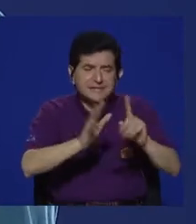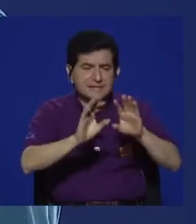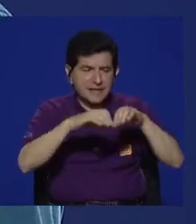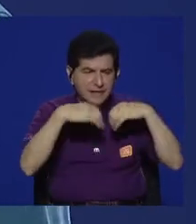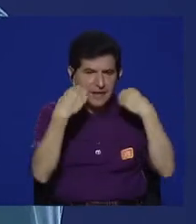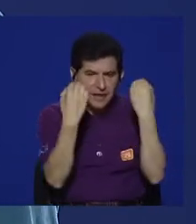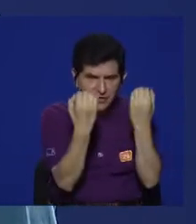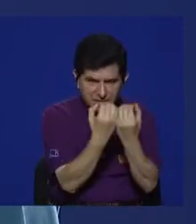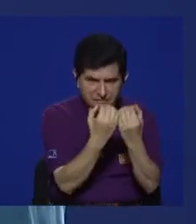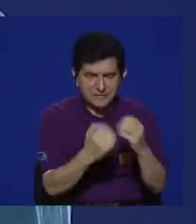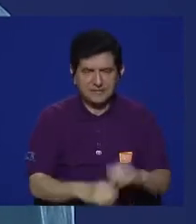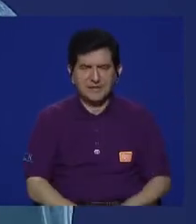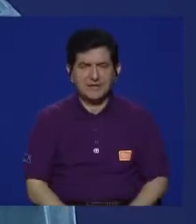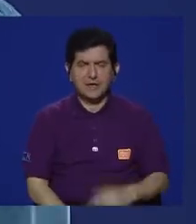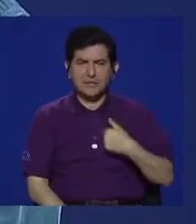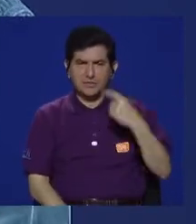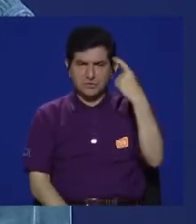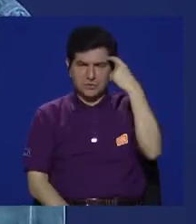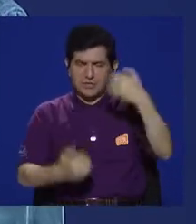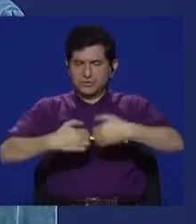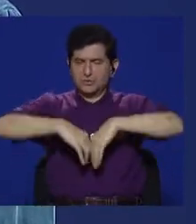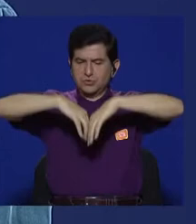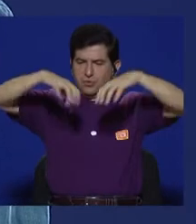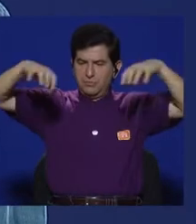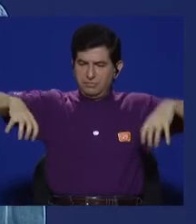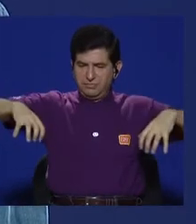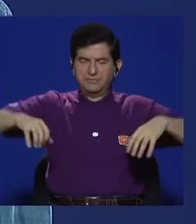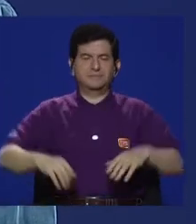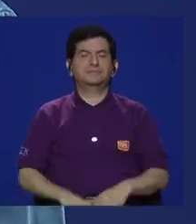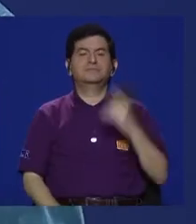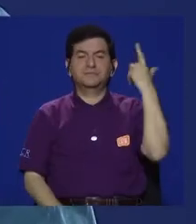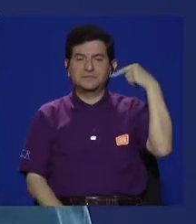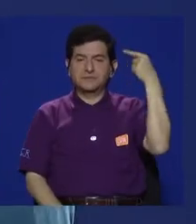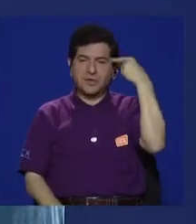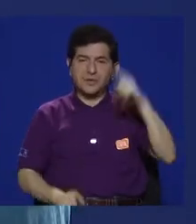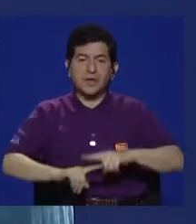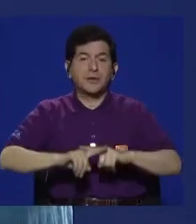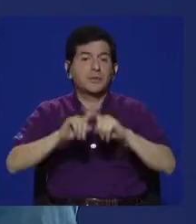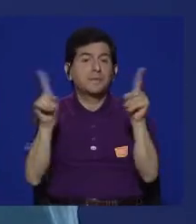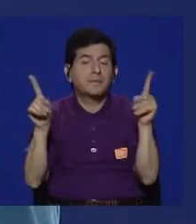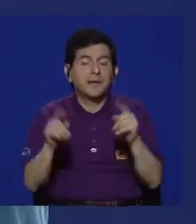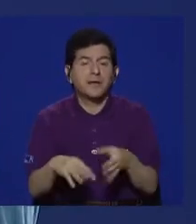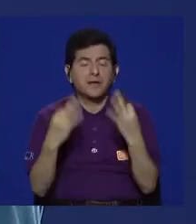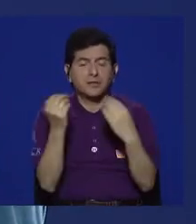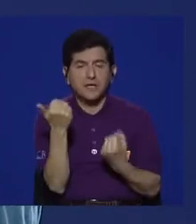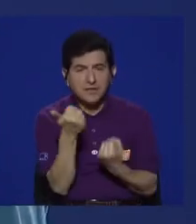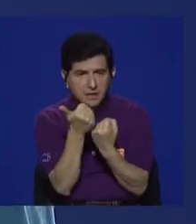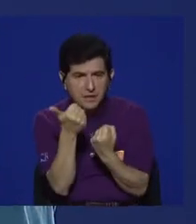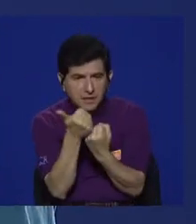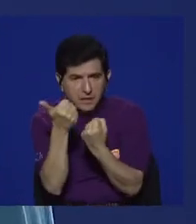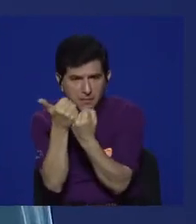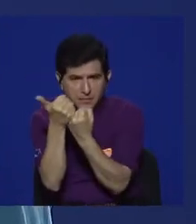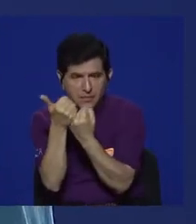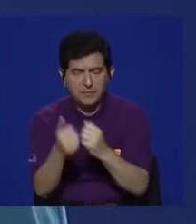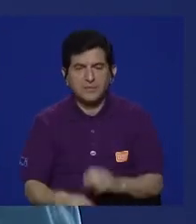organización. Pienso como separado del gobierno, pero para apoyar, para